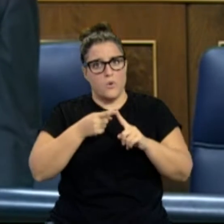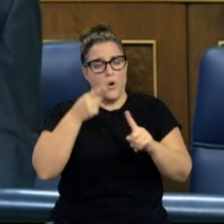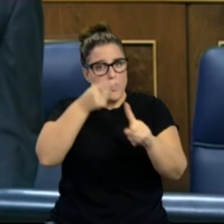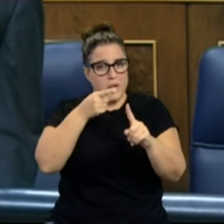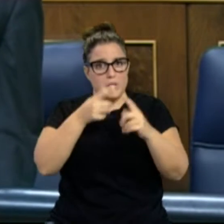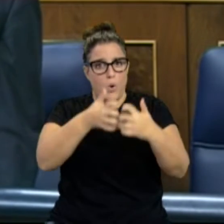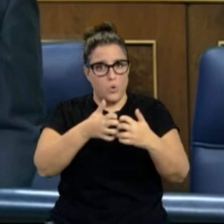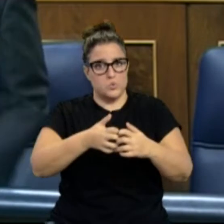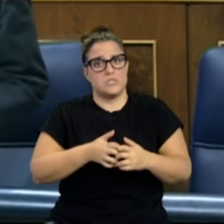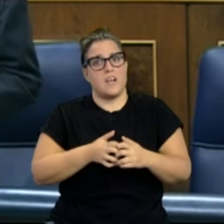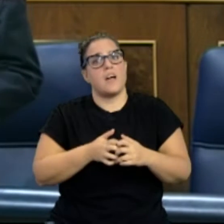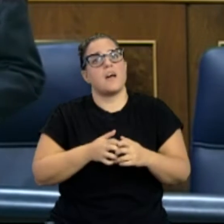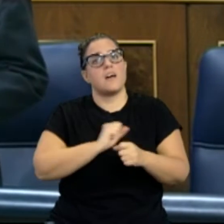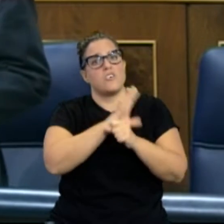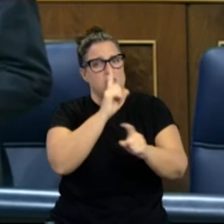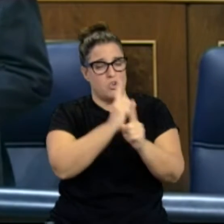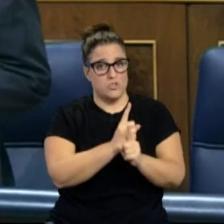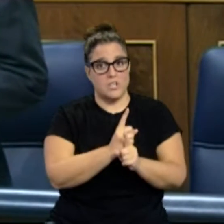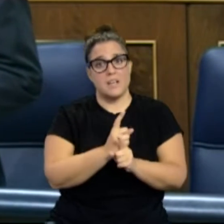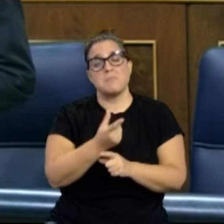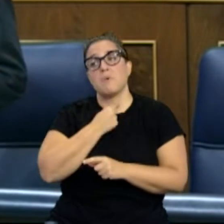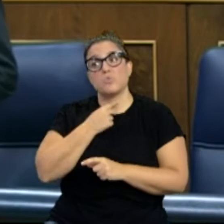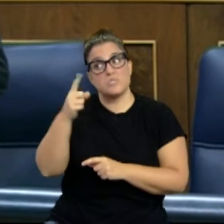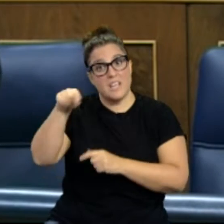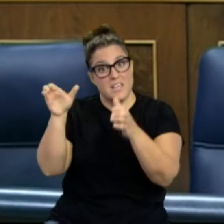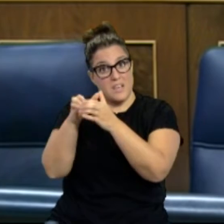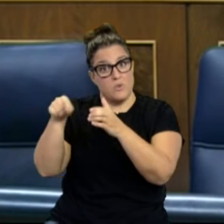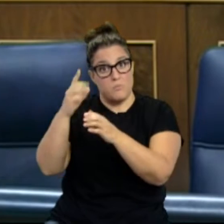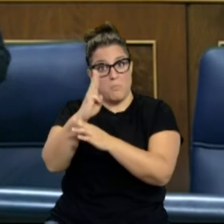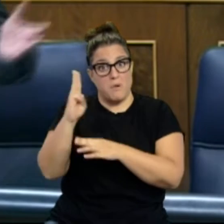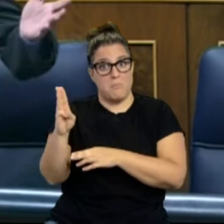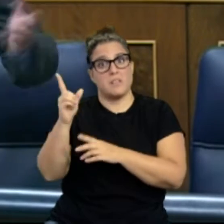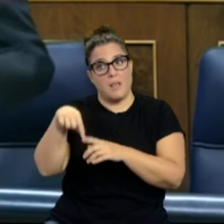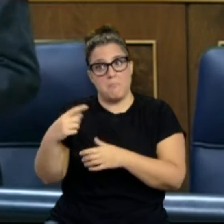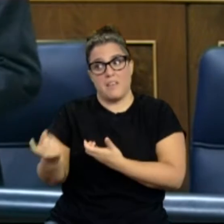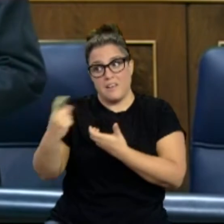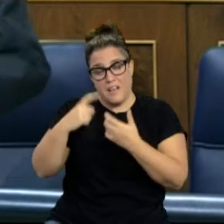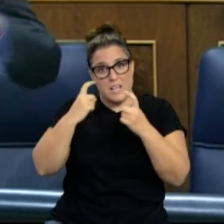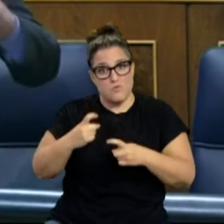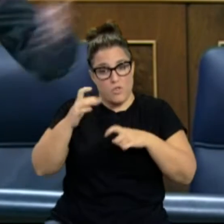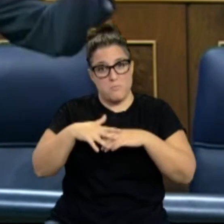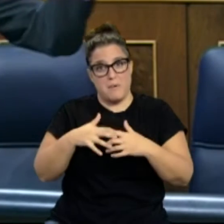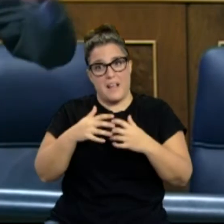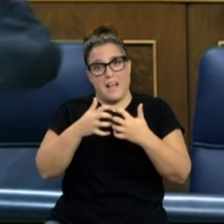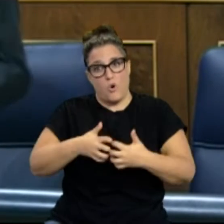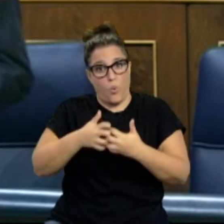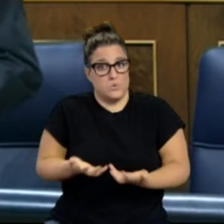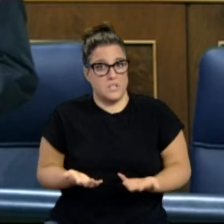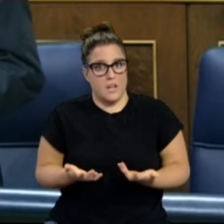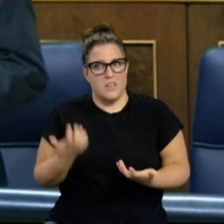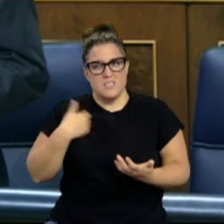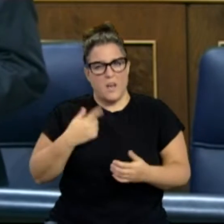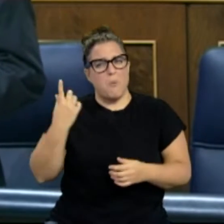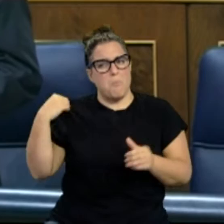A me gustaría que su formación política y en particular usted se uniera a estos esfuerzos de combatir. Sigo viendo después de bastantes meses ya de